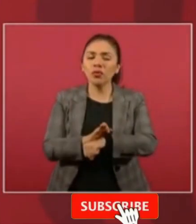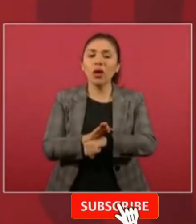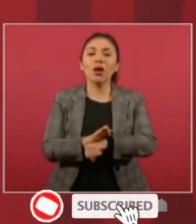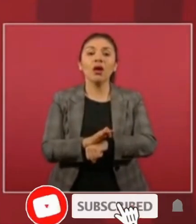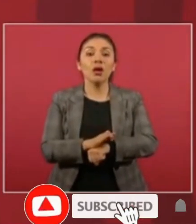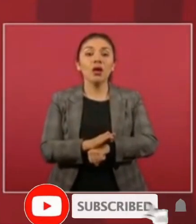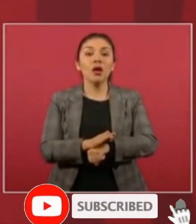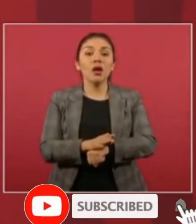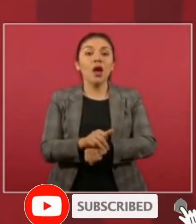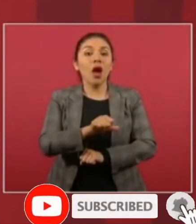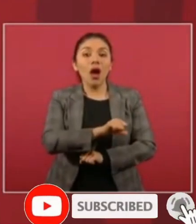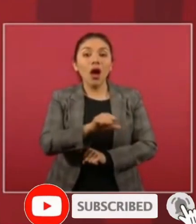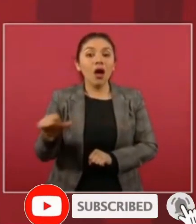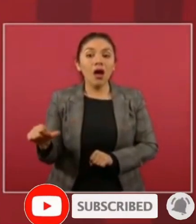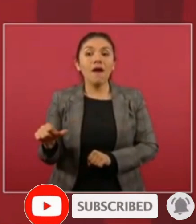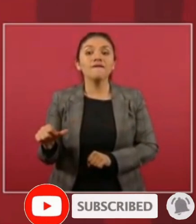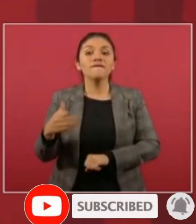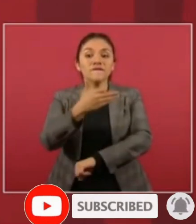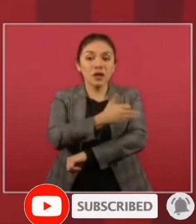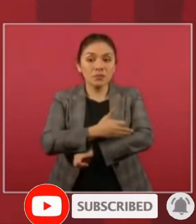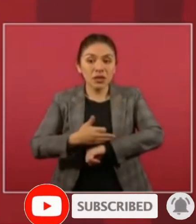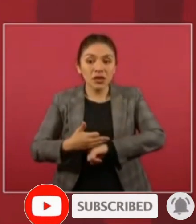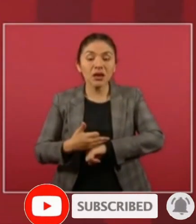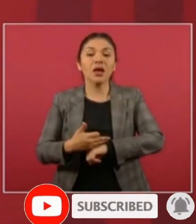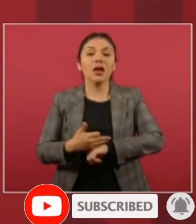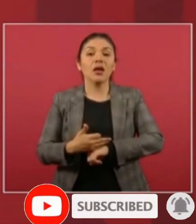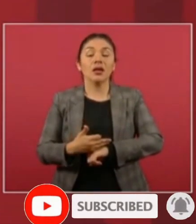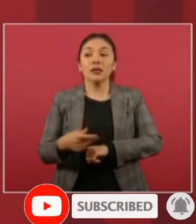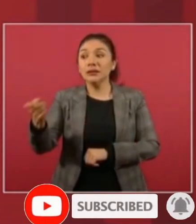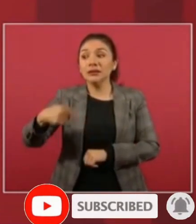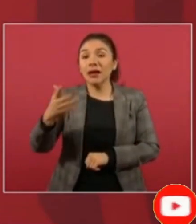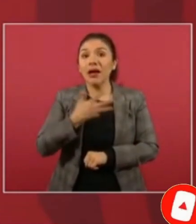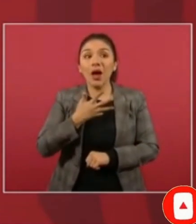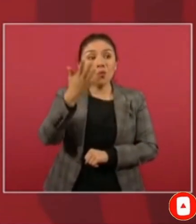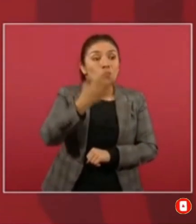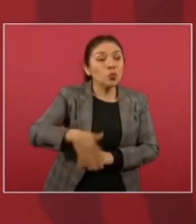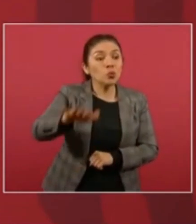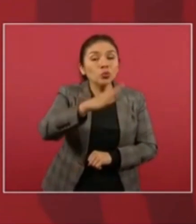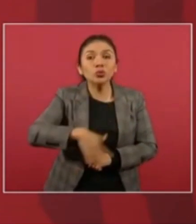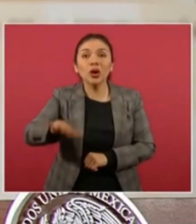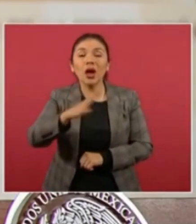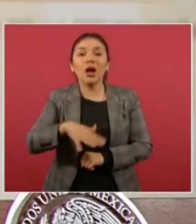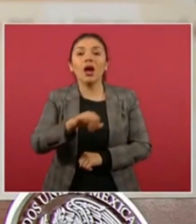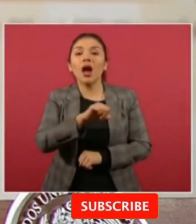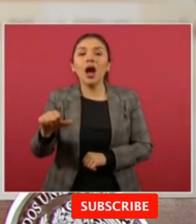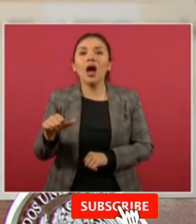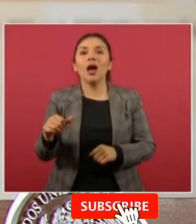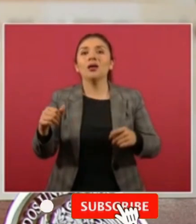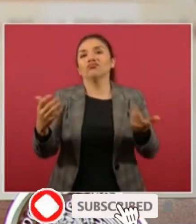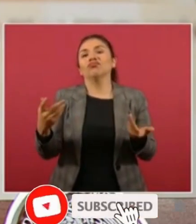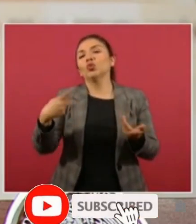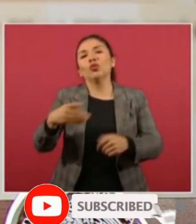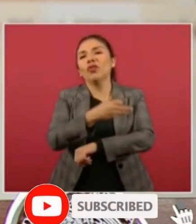las familias que están buscando a sus seres